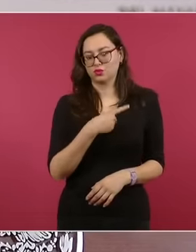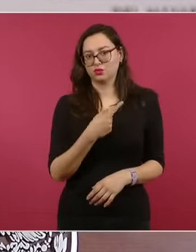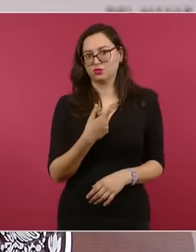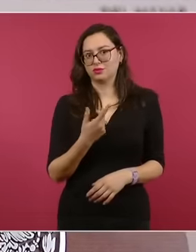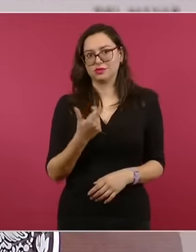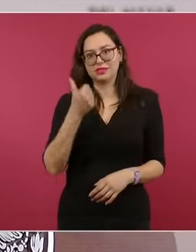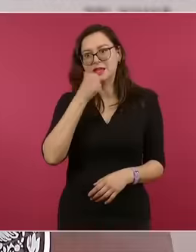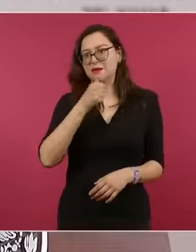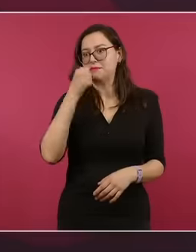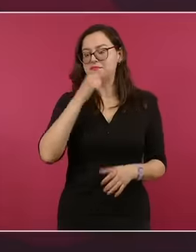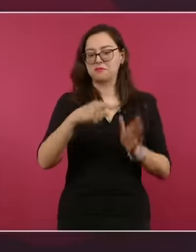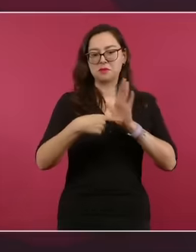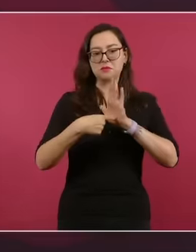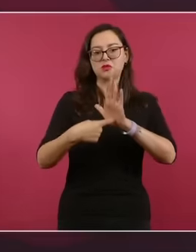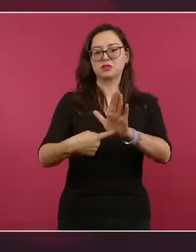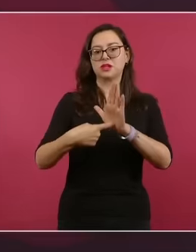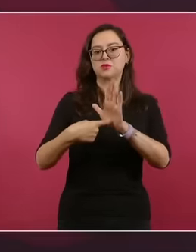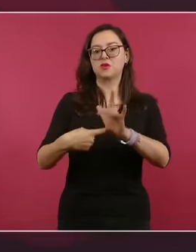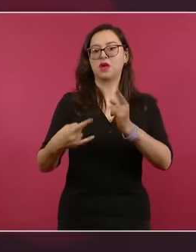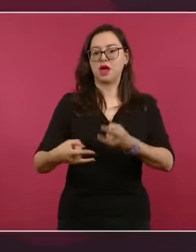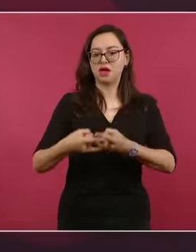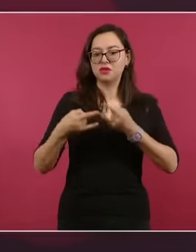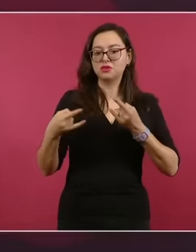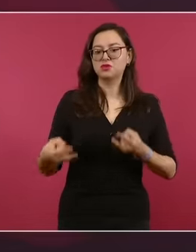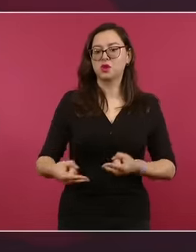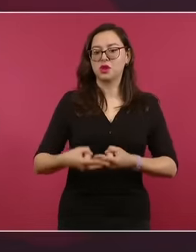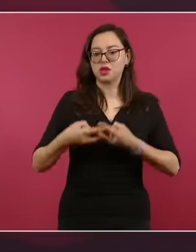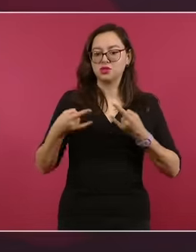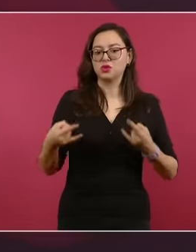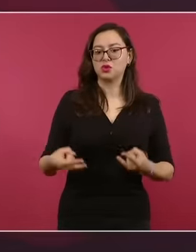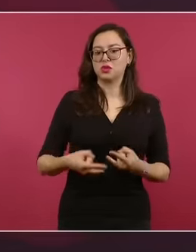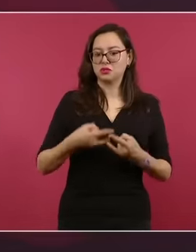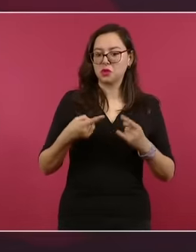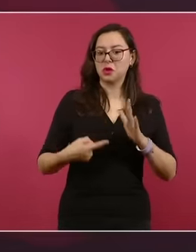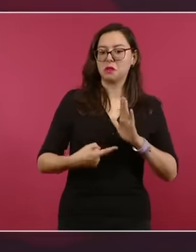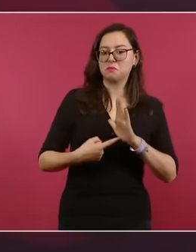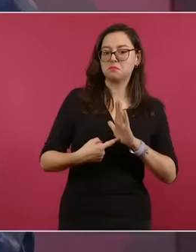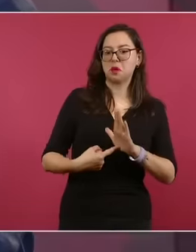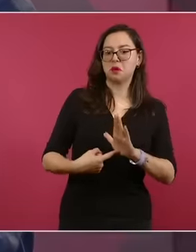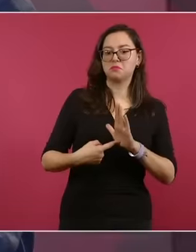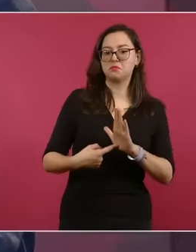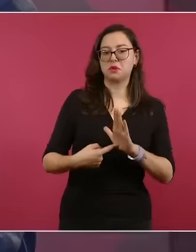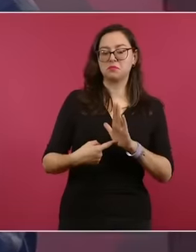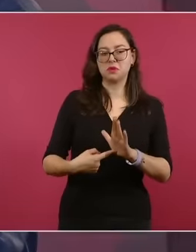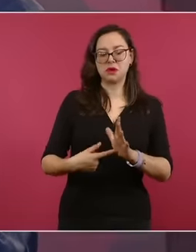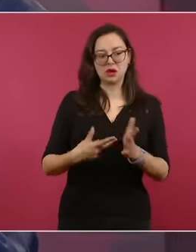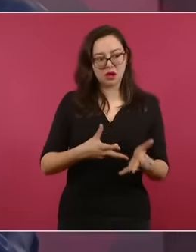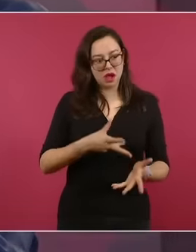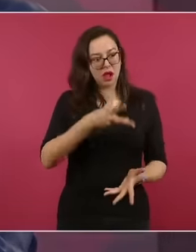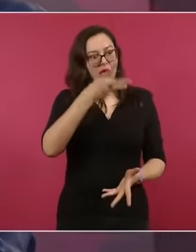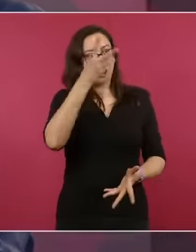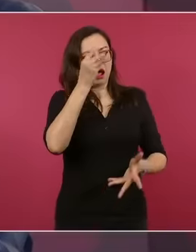historia, porque la historia de México es aleccionadora.